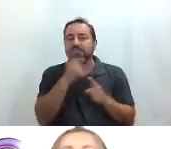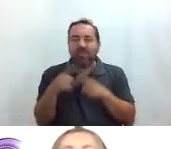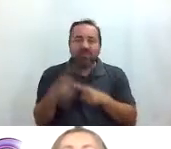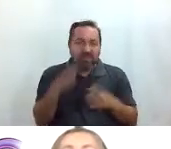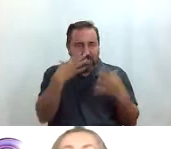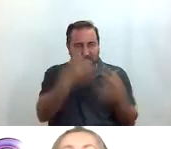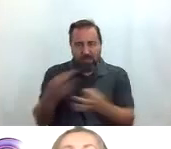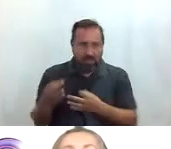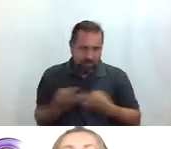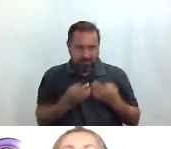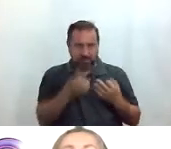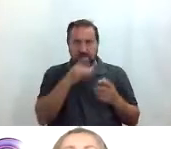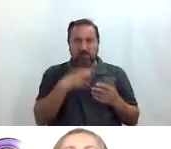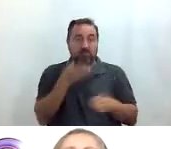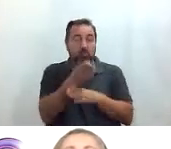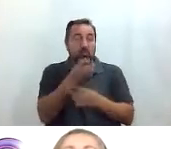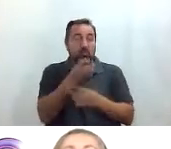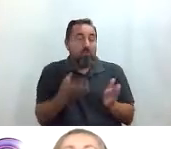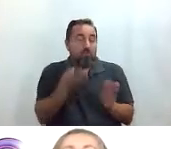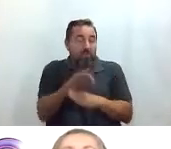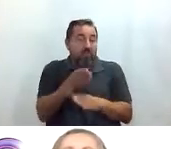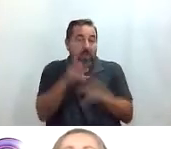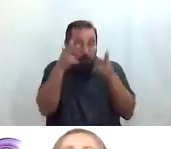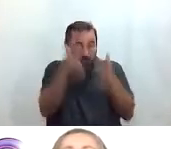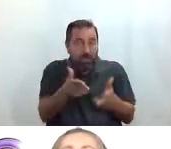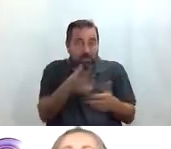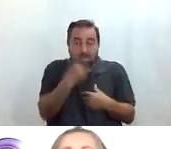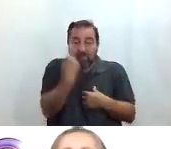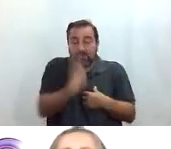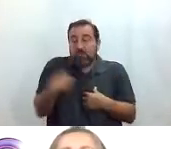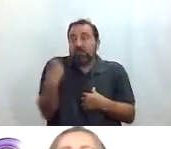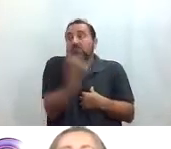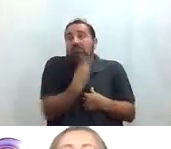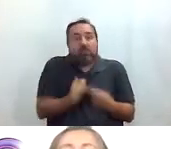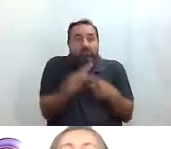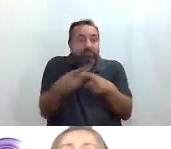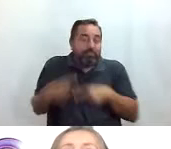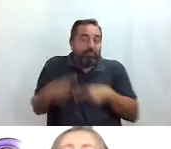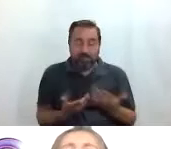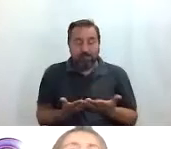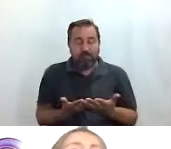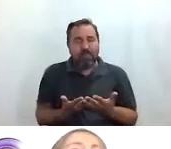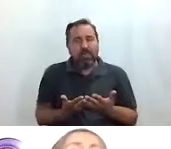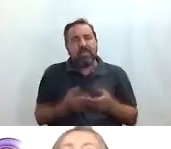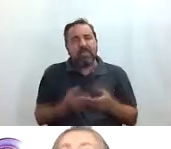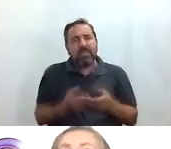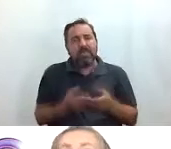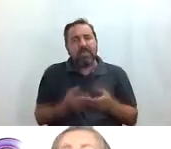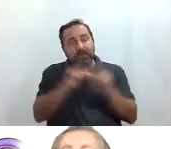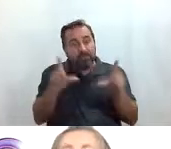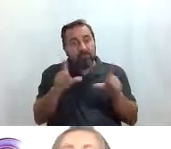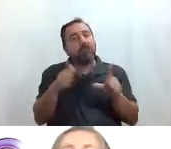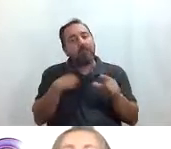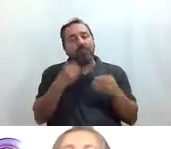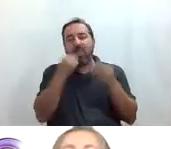realidades que les pueden venir en el hotel porque cada persona somos un mundo y aquí pues ya hicimos